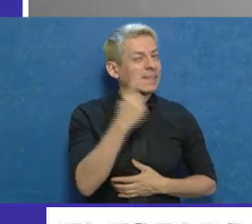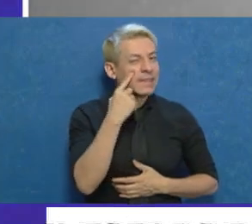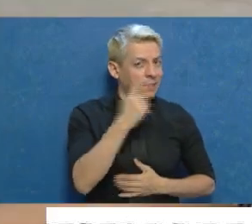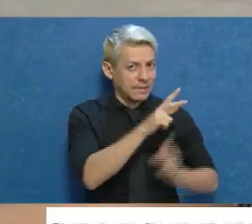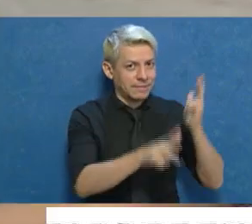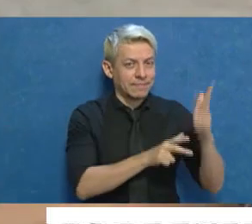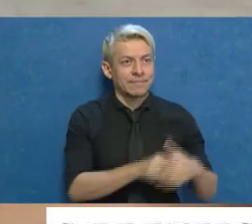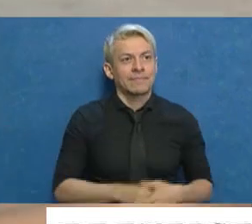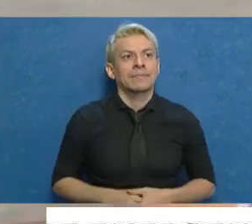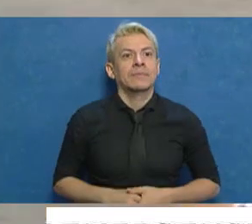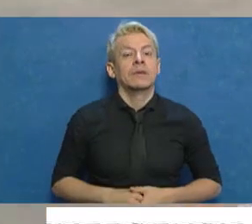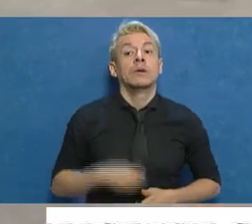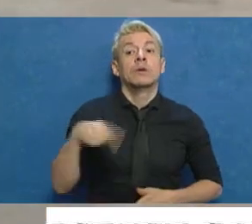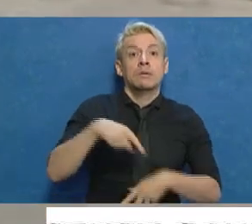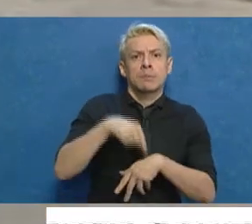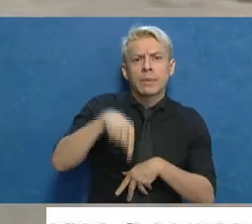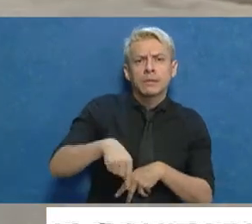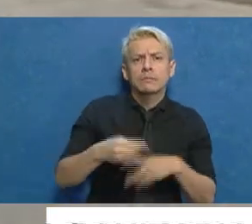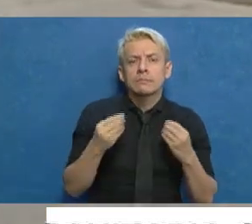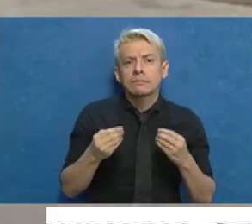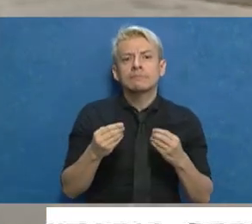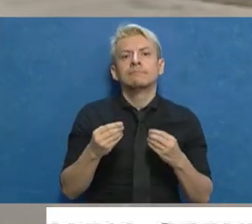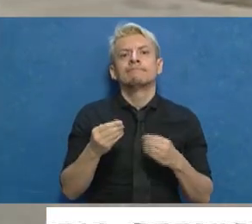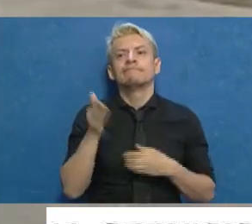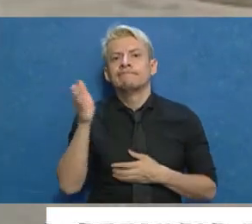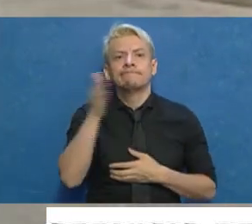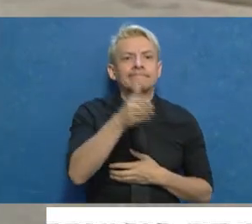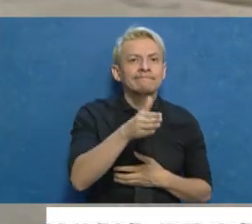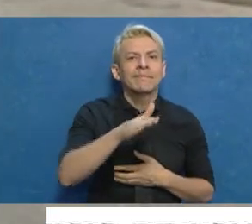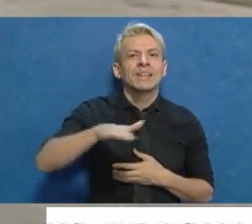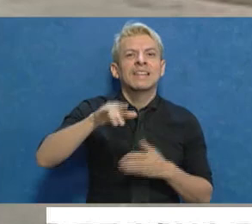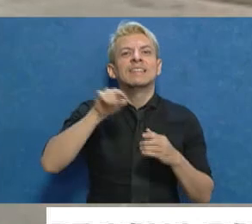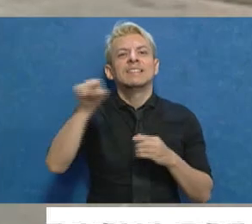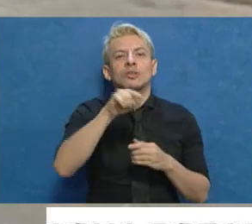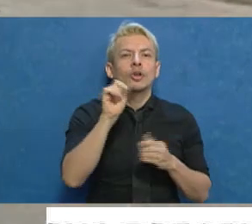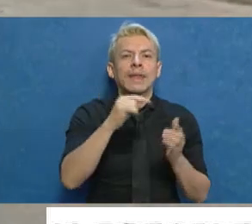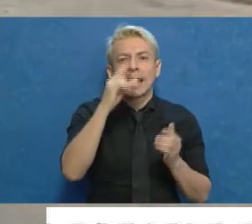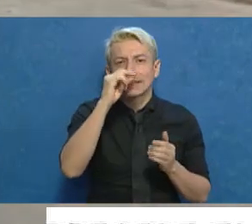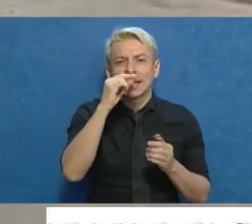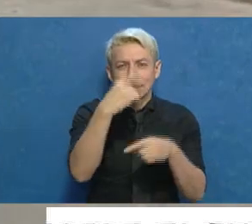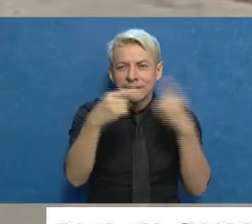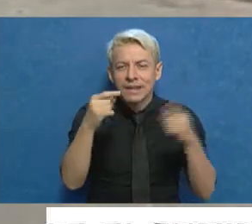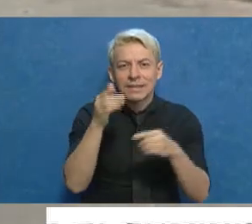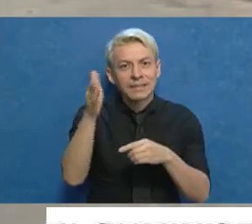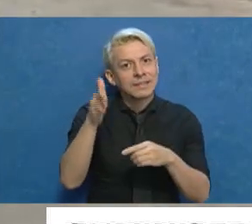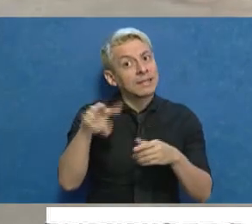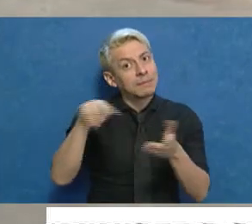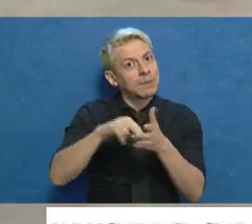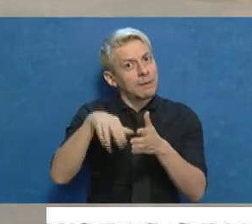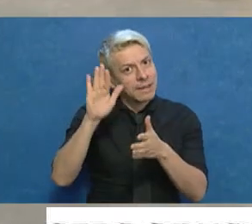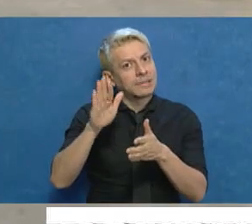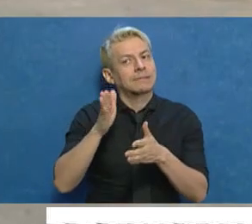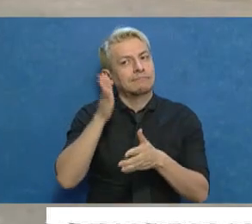Orozco. En este momento estamos haciendo una recorrida por todos los distritos del Departamento de la Cera, los distritos más castigados.